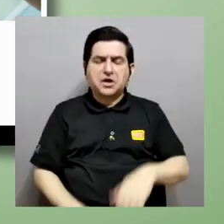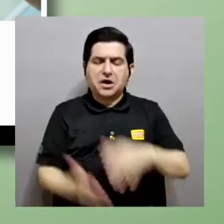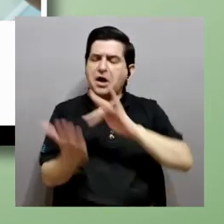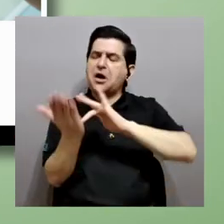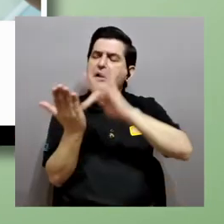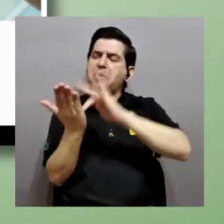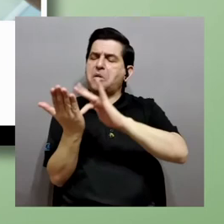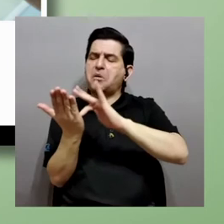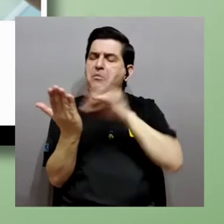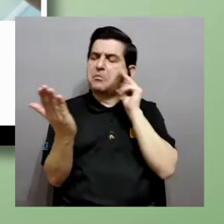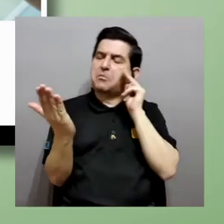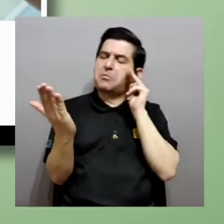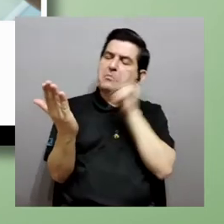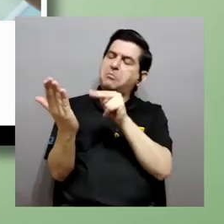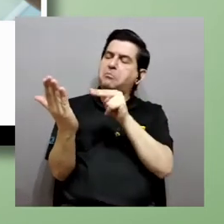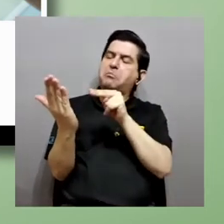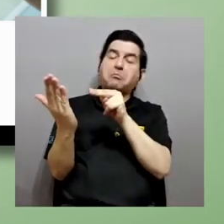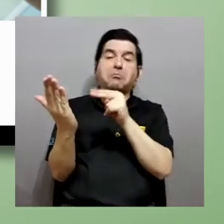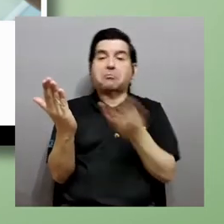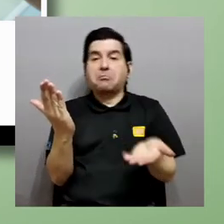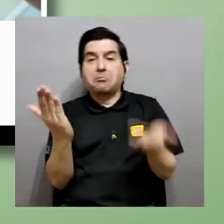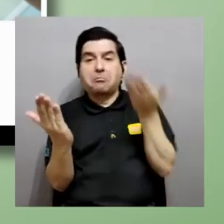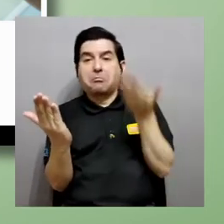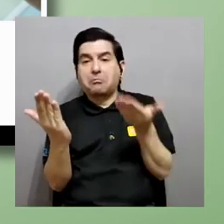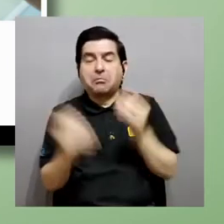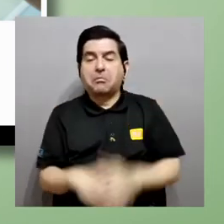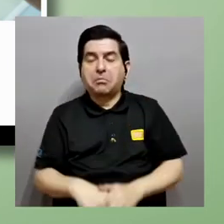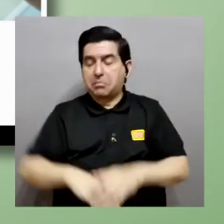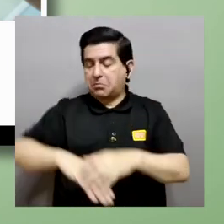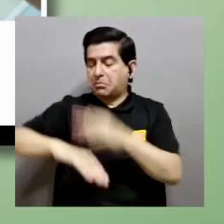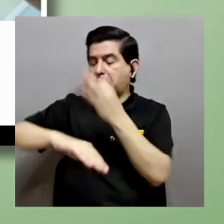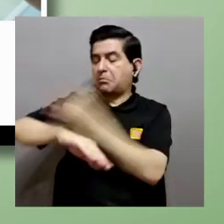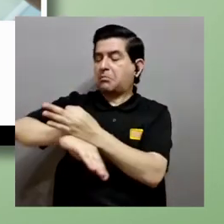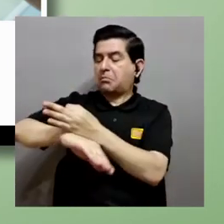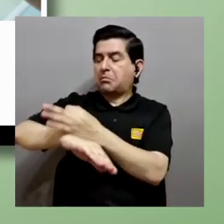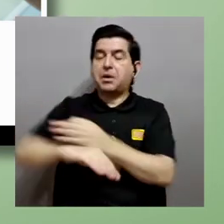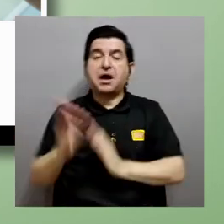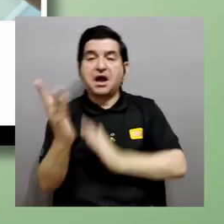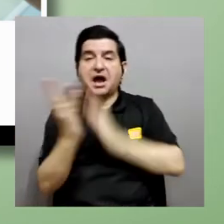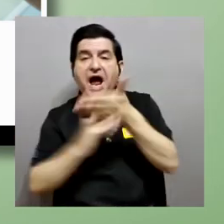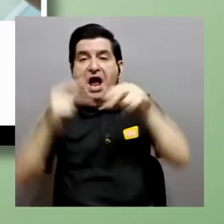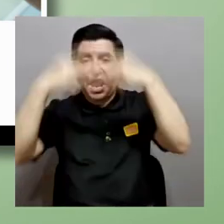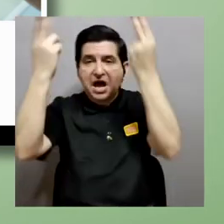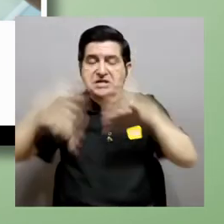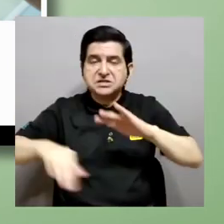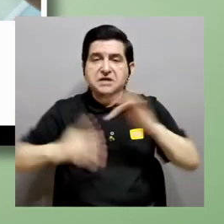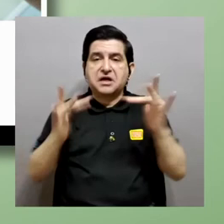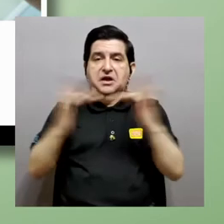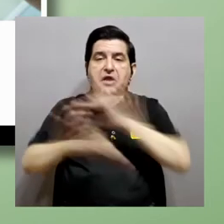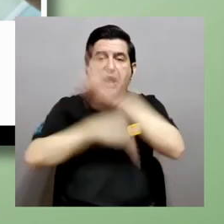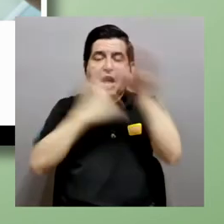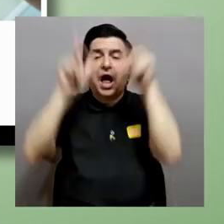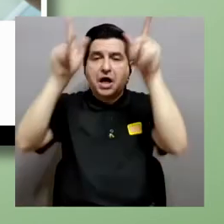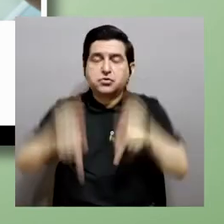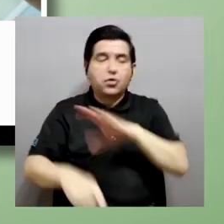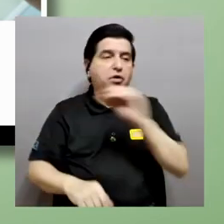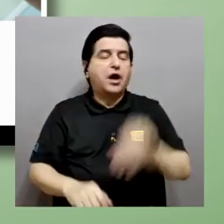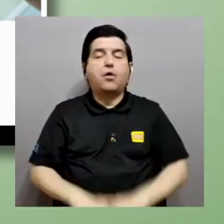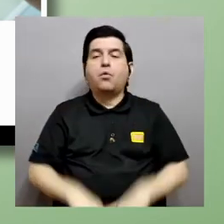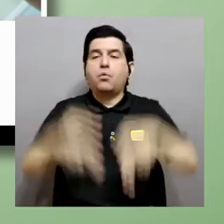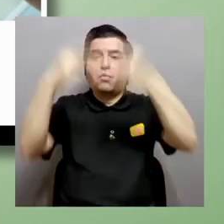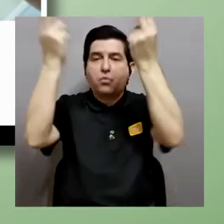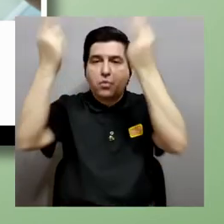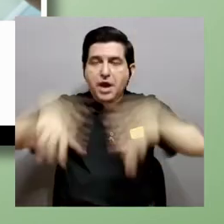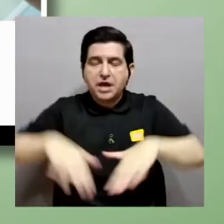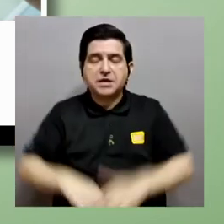teléfono del bolsillo o que podemos ver el podemos ver el reloj accesar internet y contactar a cualquier persona o llegar a